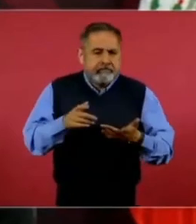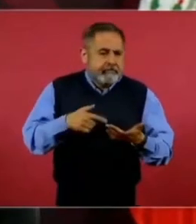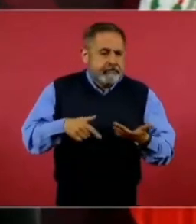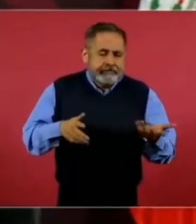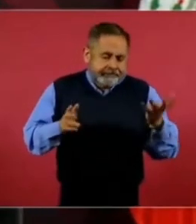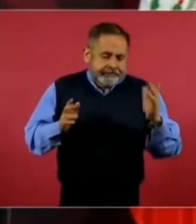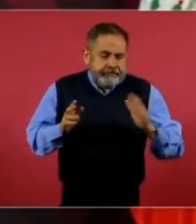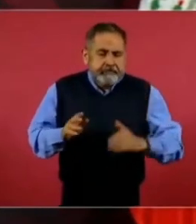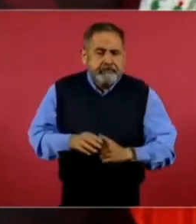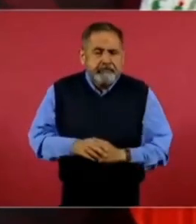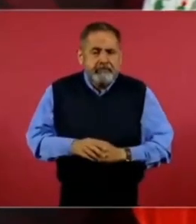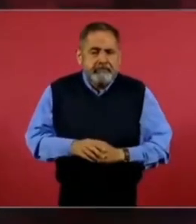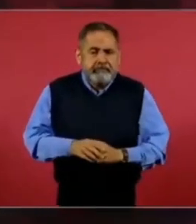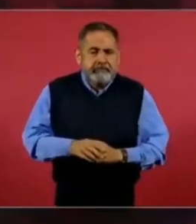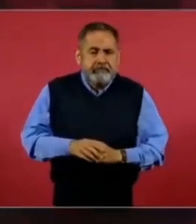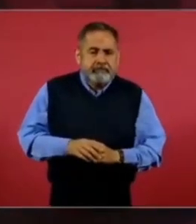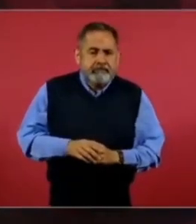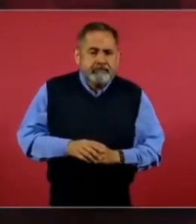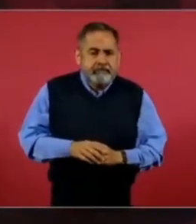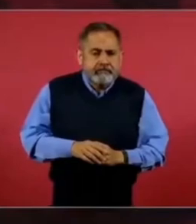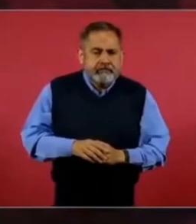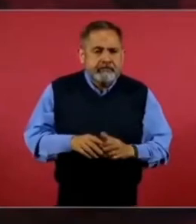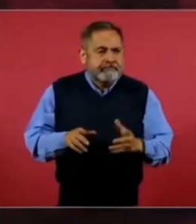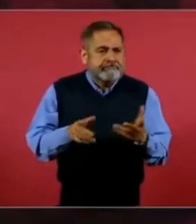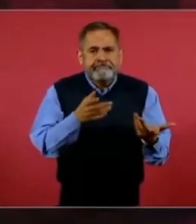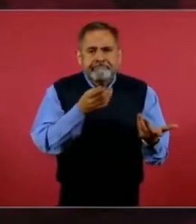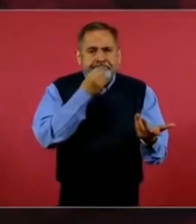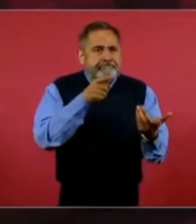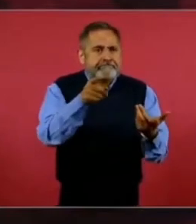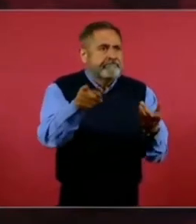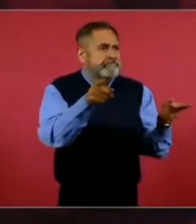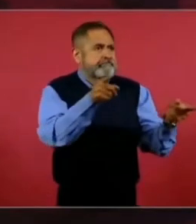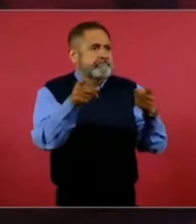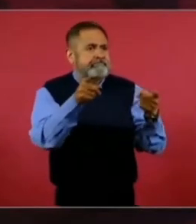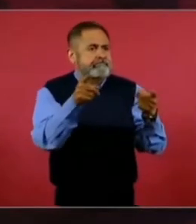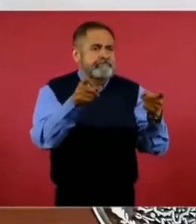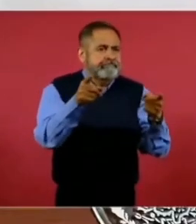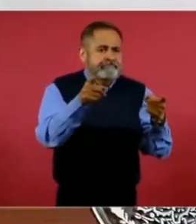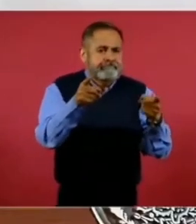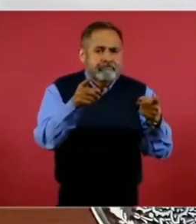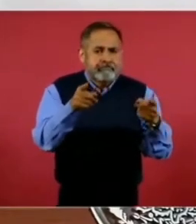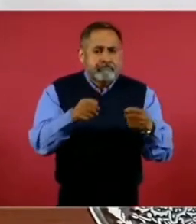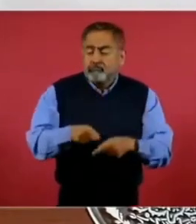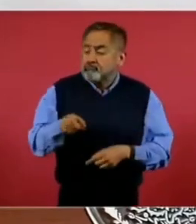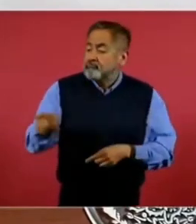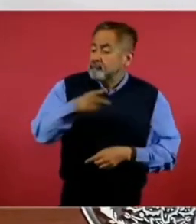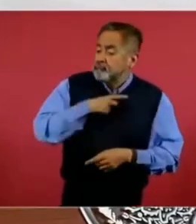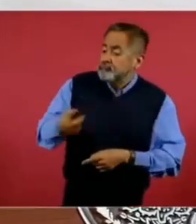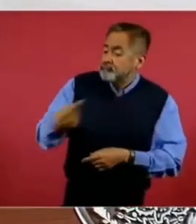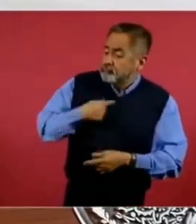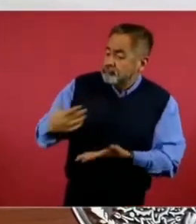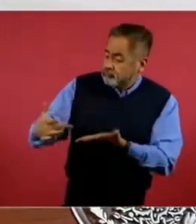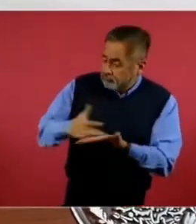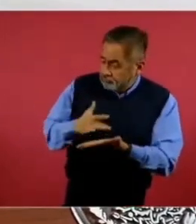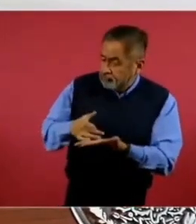forzadas a apoyar a un grupo u otro.